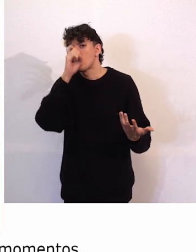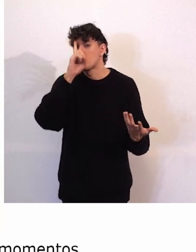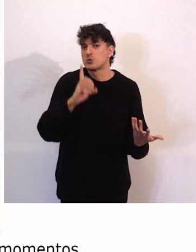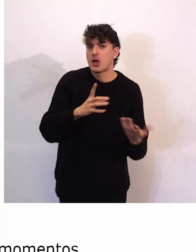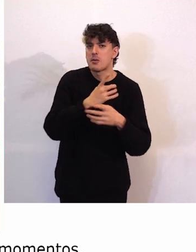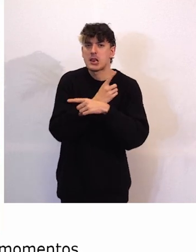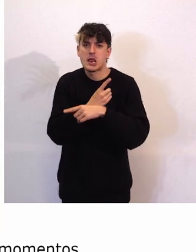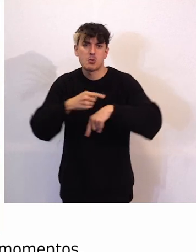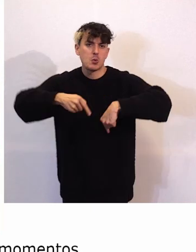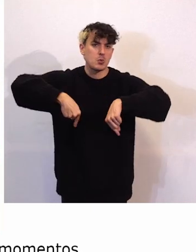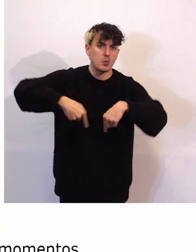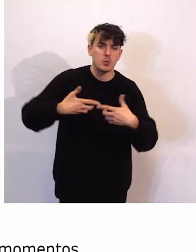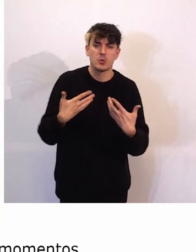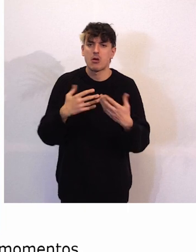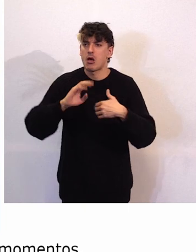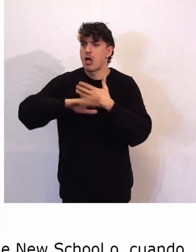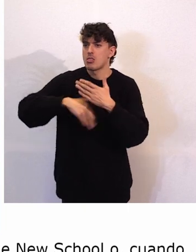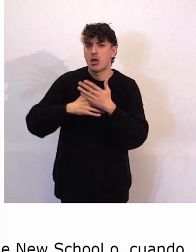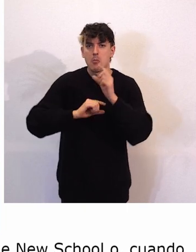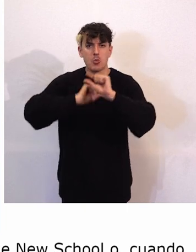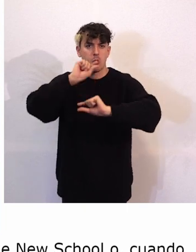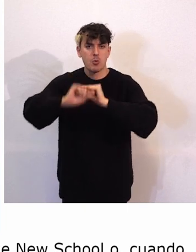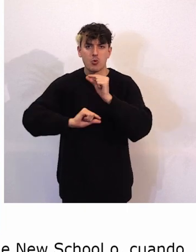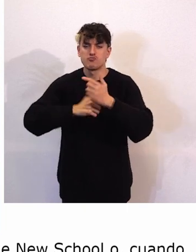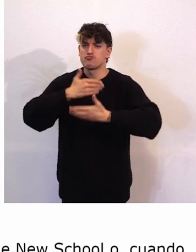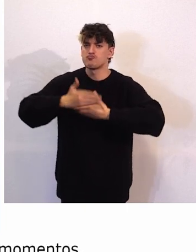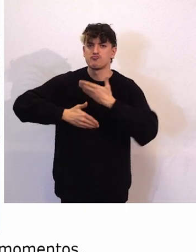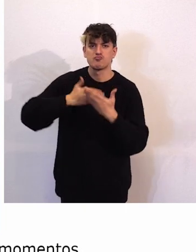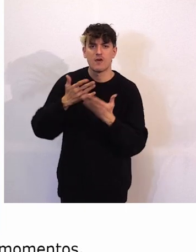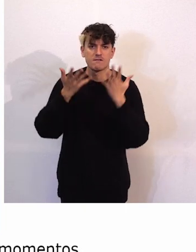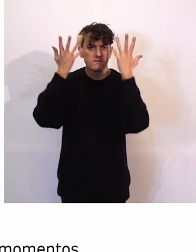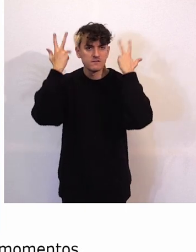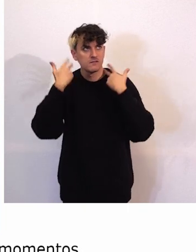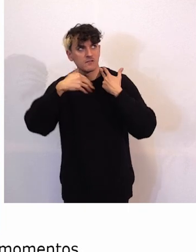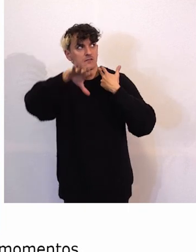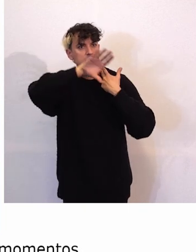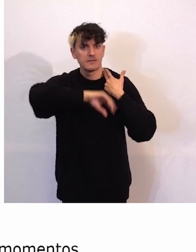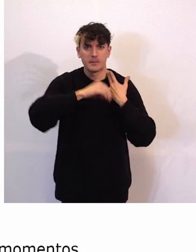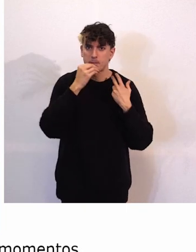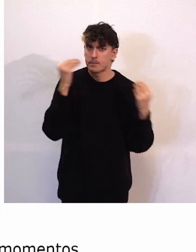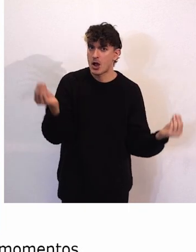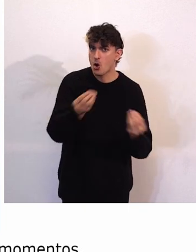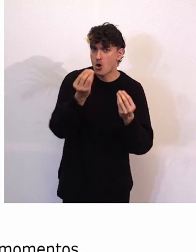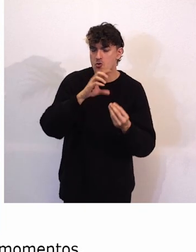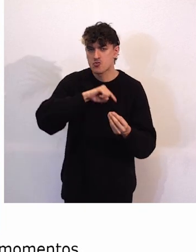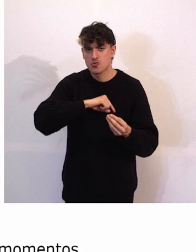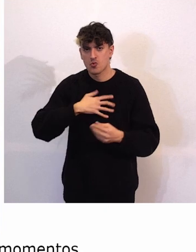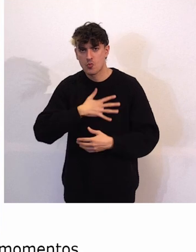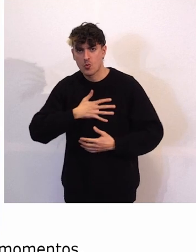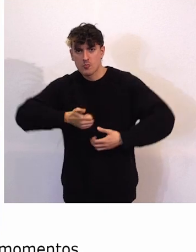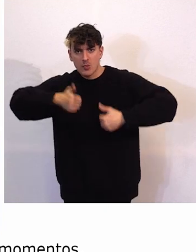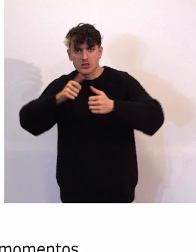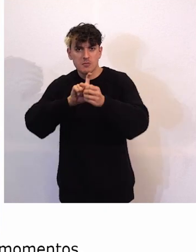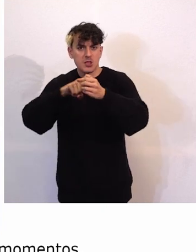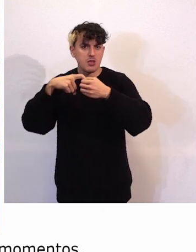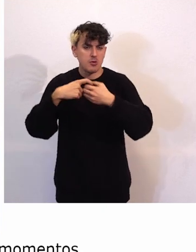nervios del principio hasta que uno va poco a poco soltándose y entendiendo mejor las cosas, pues ya te sientes más cómodo y puedes participar.